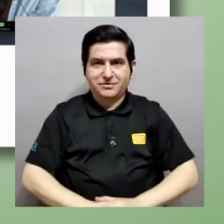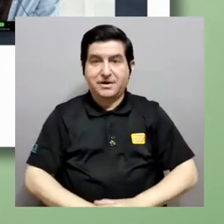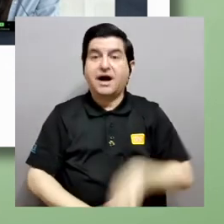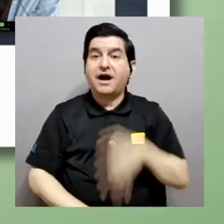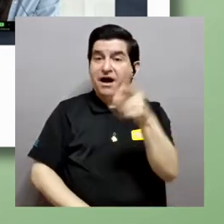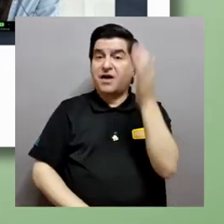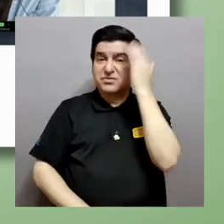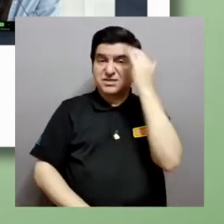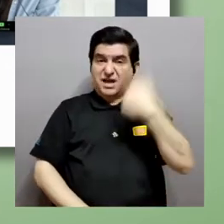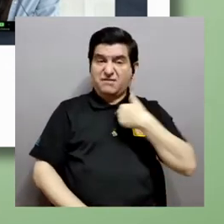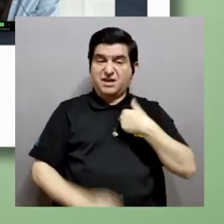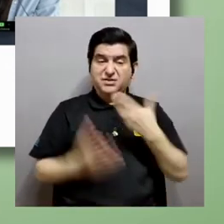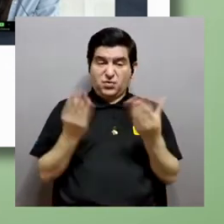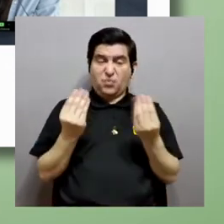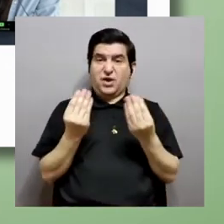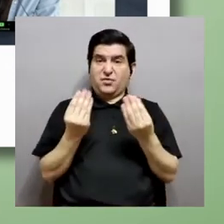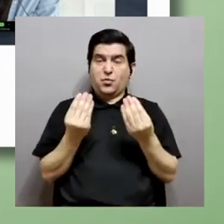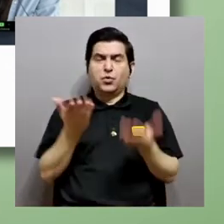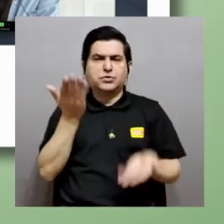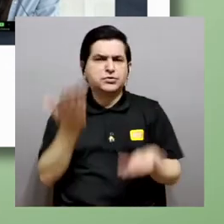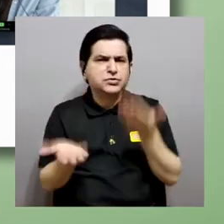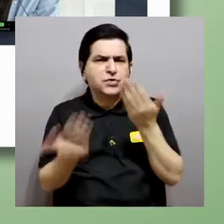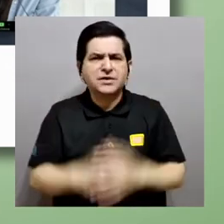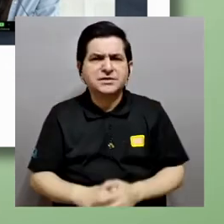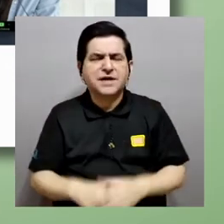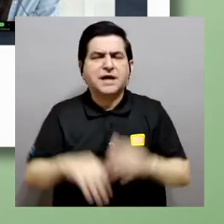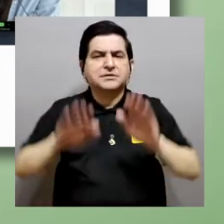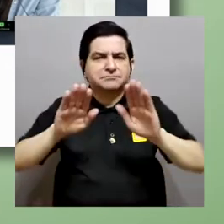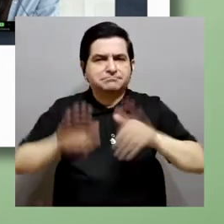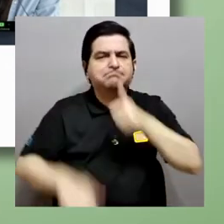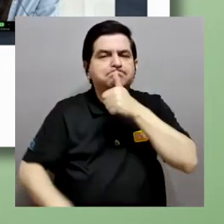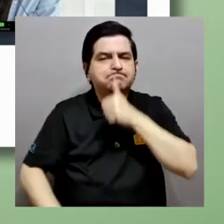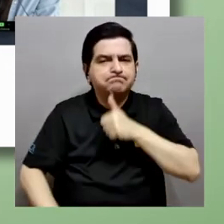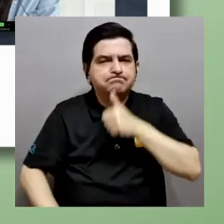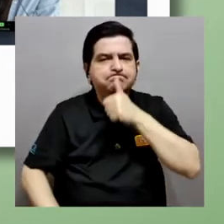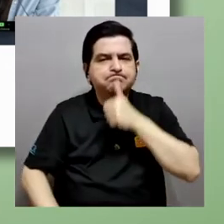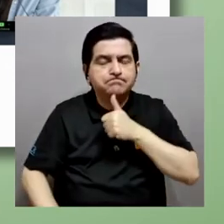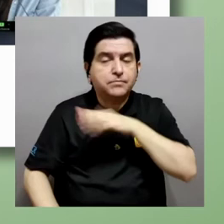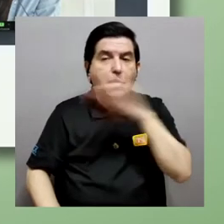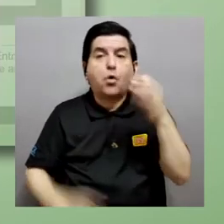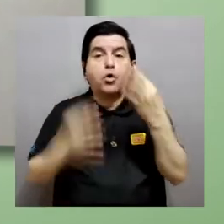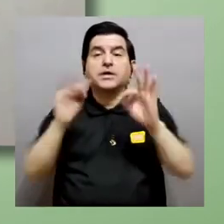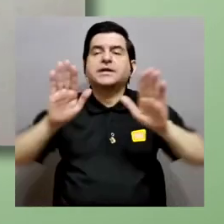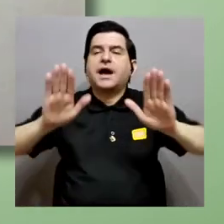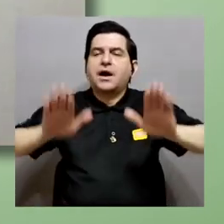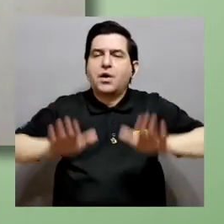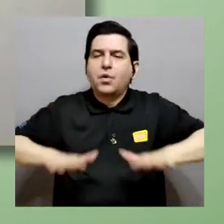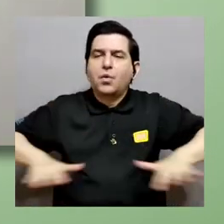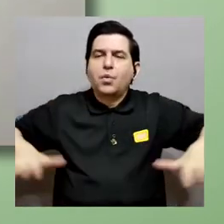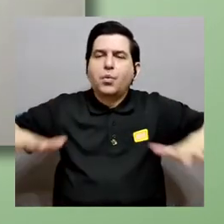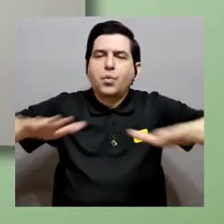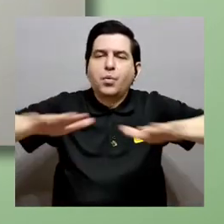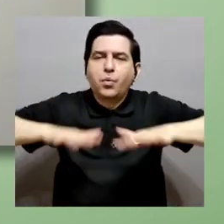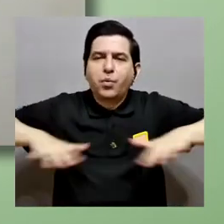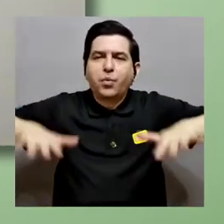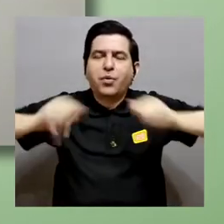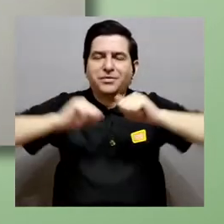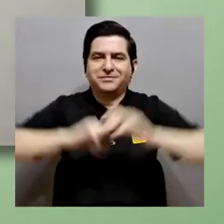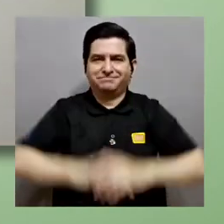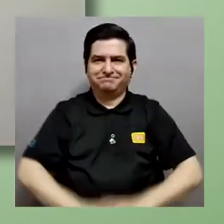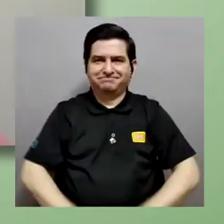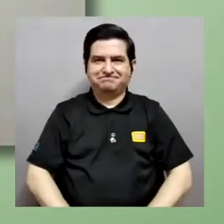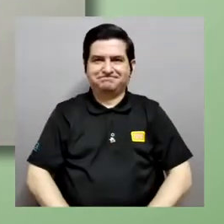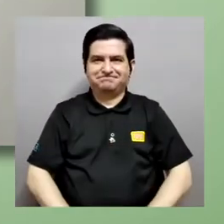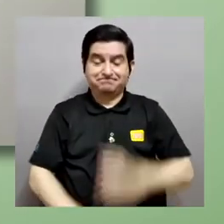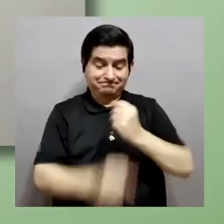Si de pronto saben que me siento nervioso, tal vez tendrían un poco más de paciencia o tal vez tratarían de relajar el ambiente. Así que nuestro